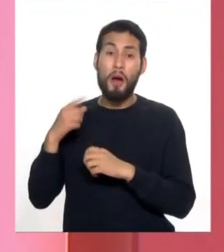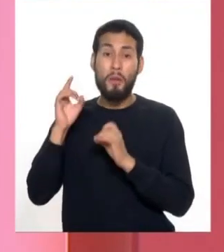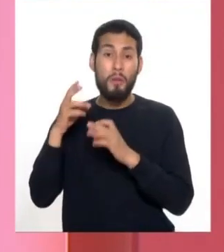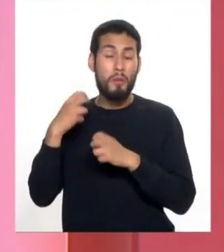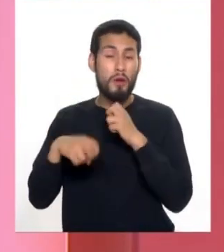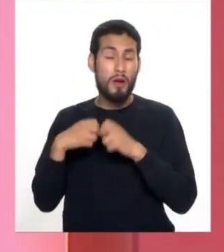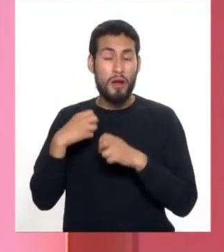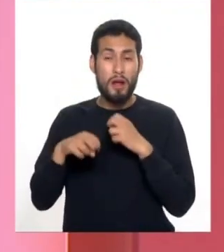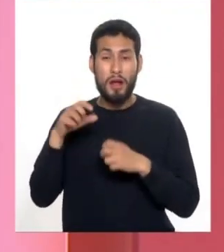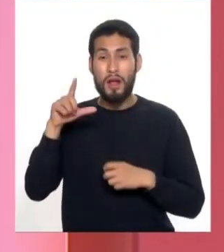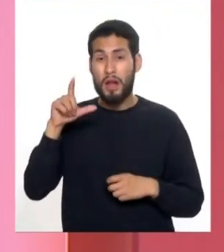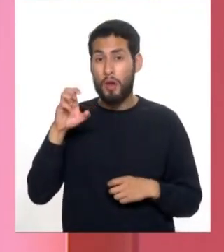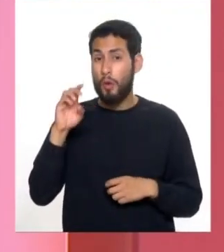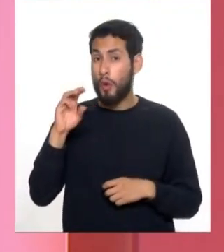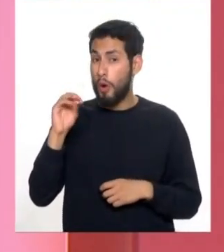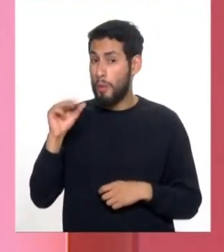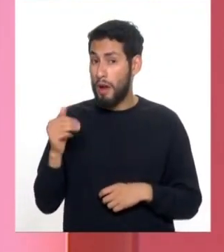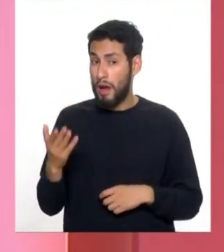¿Ya?